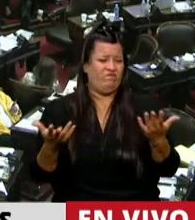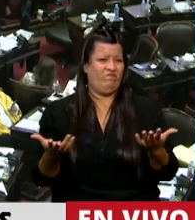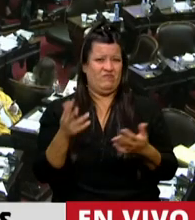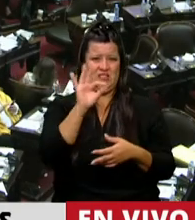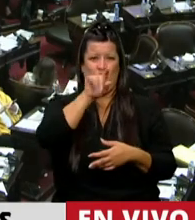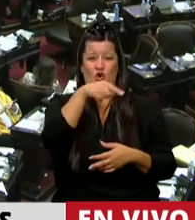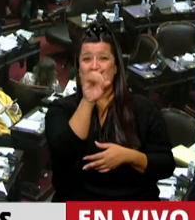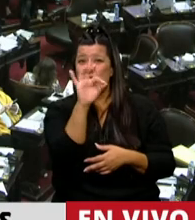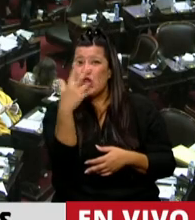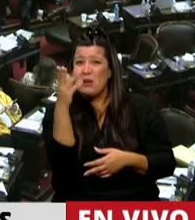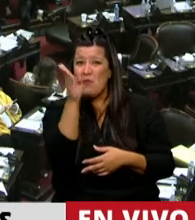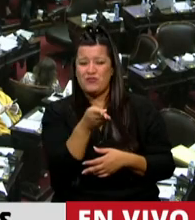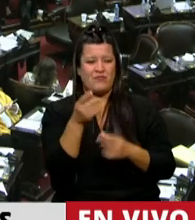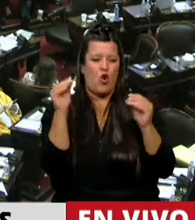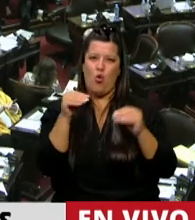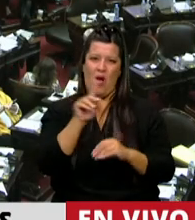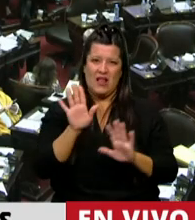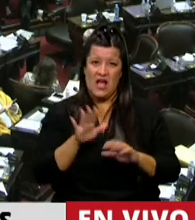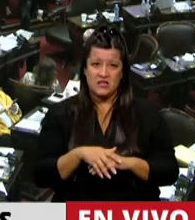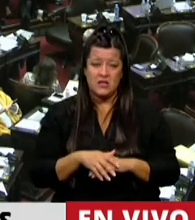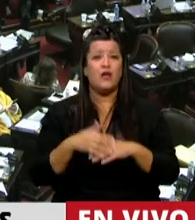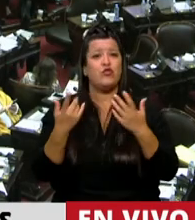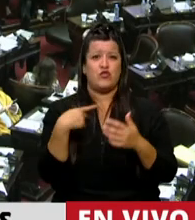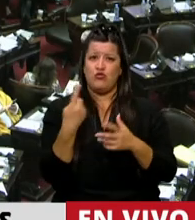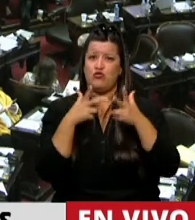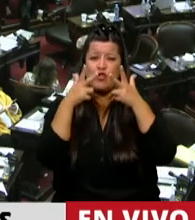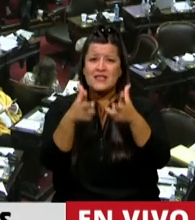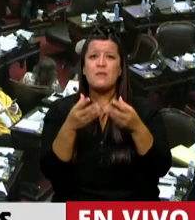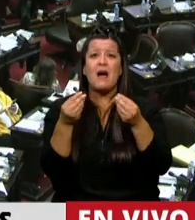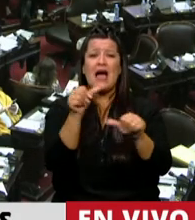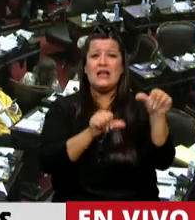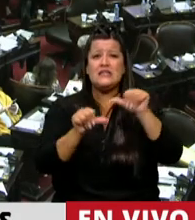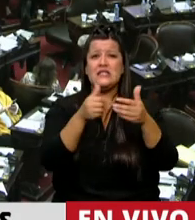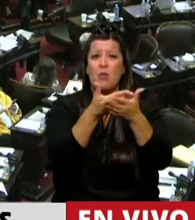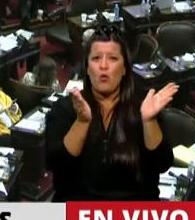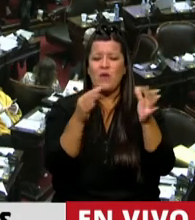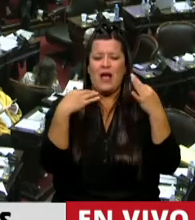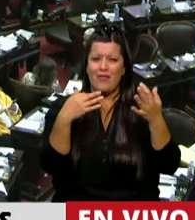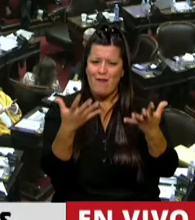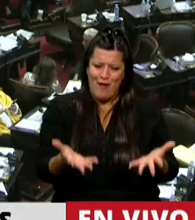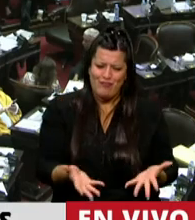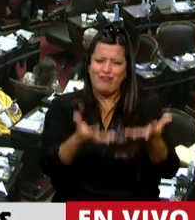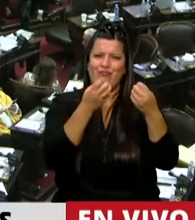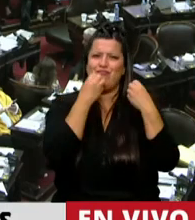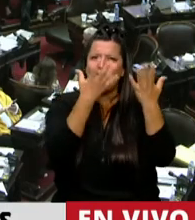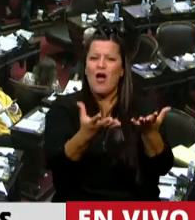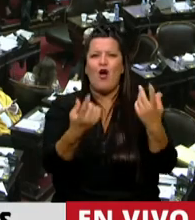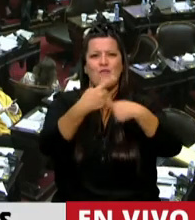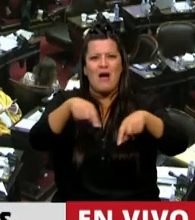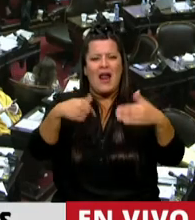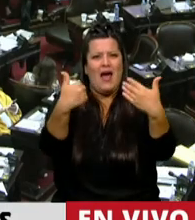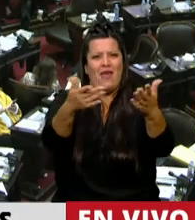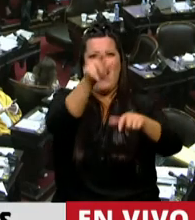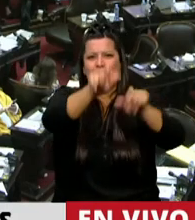muy insuficiente. Entonces, nuestro planteo es muy claro, para que la ciencia pública se ponga al servicio de las necesidades del